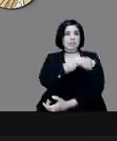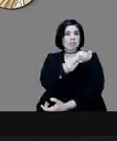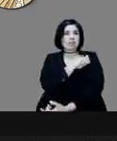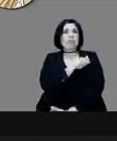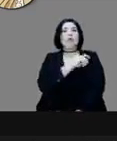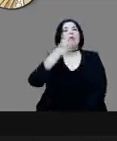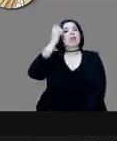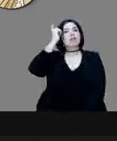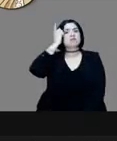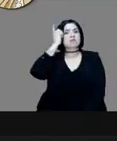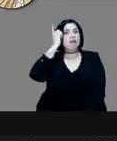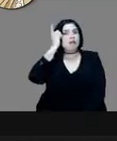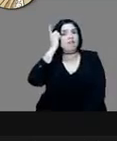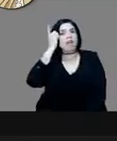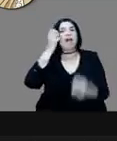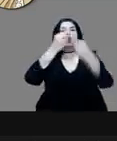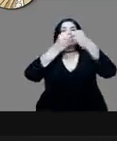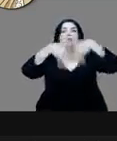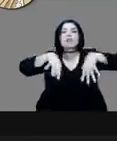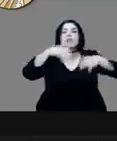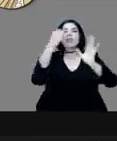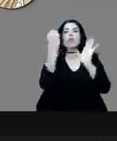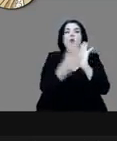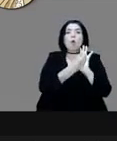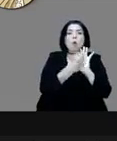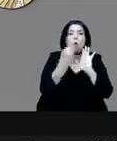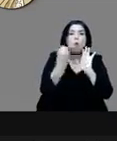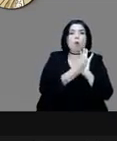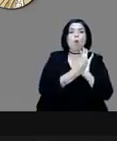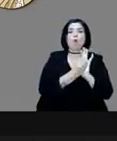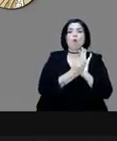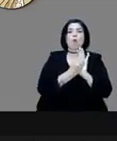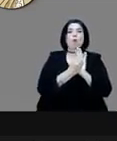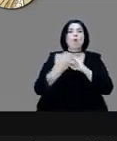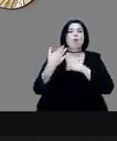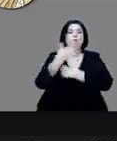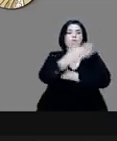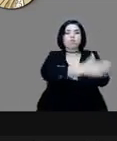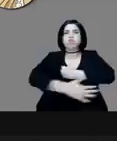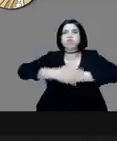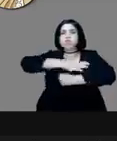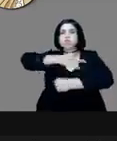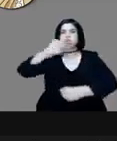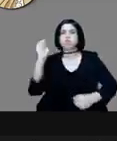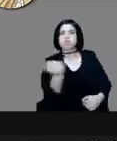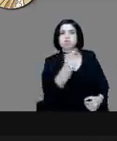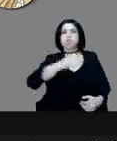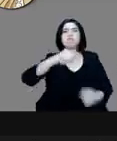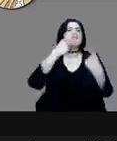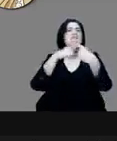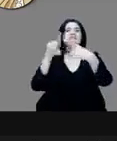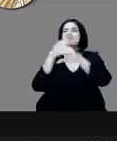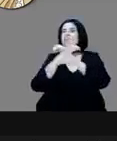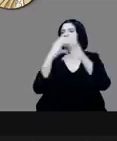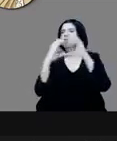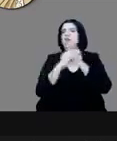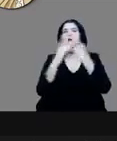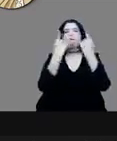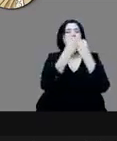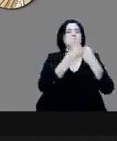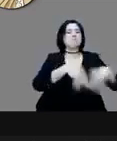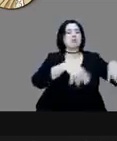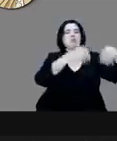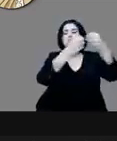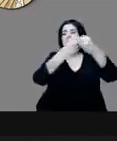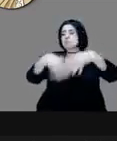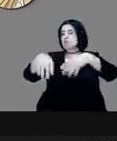pierden oro, pierden armamento, en fin, toda una serie de aspectos, ¿no? Finalmente,